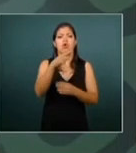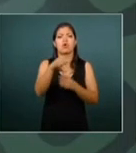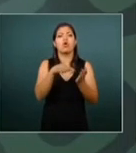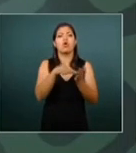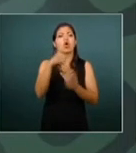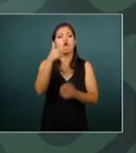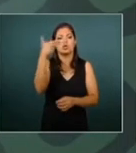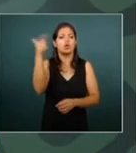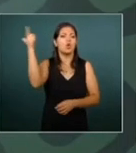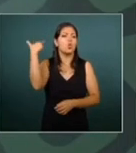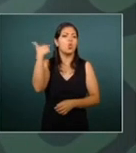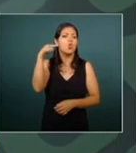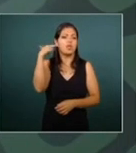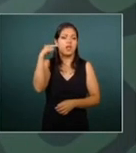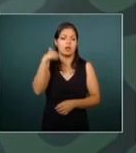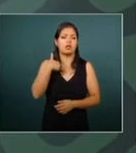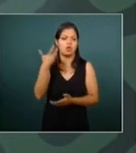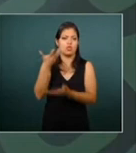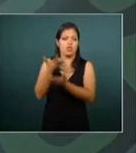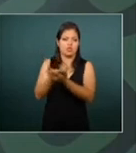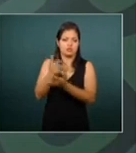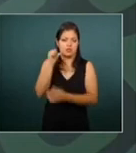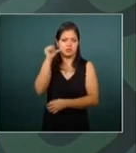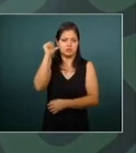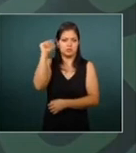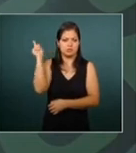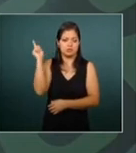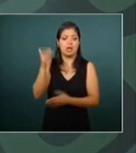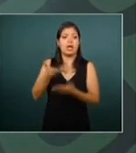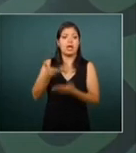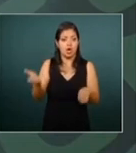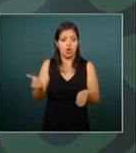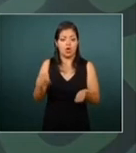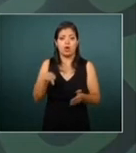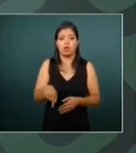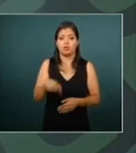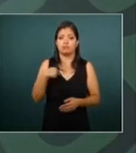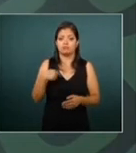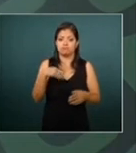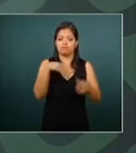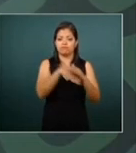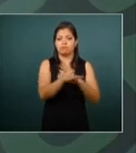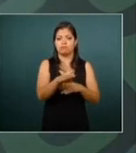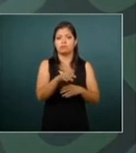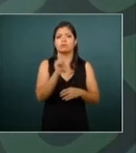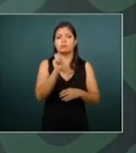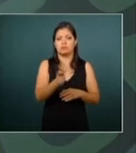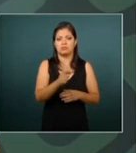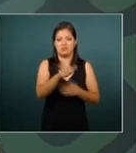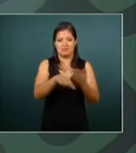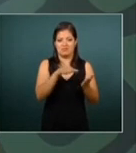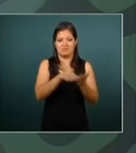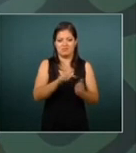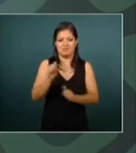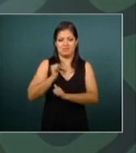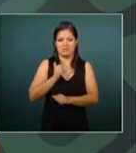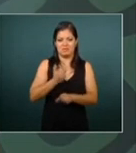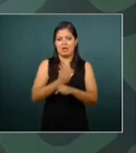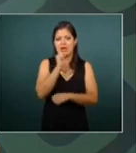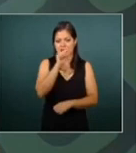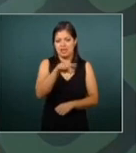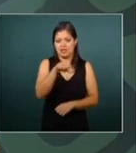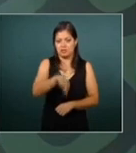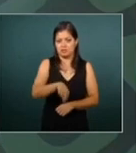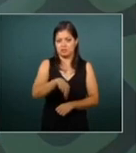y ahí descansamos y ahora vamos a inaugurar un cuartel de la Guardia Nacional aquí en Jalisco